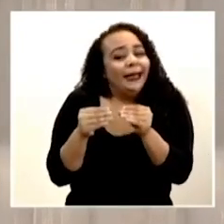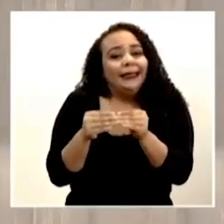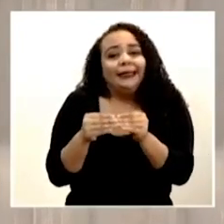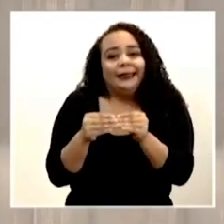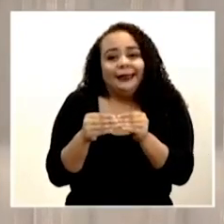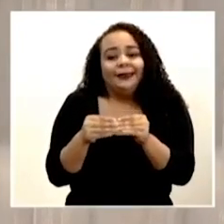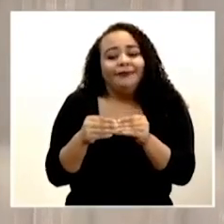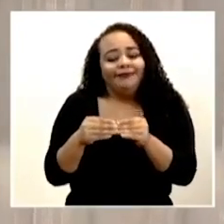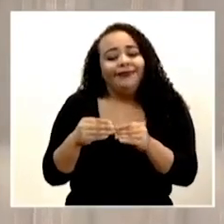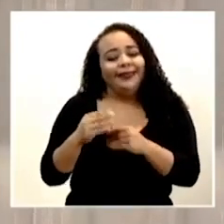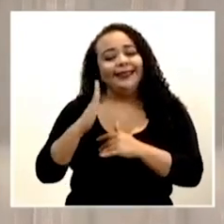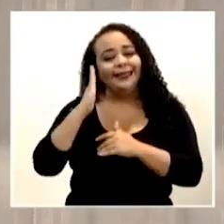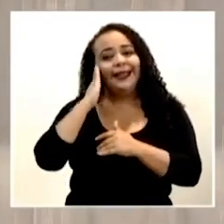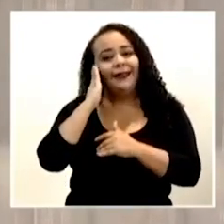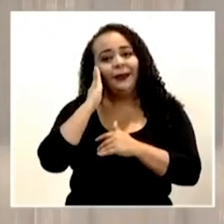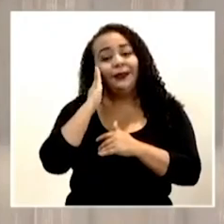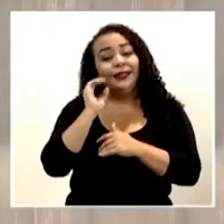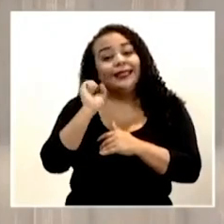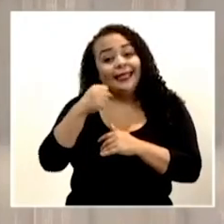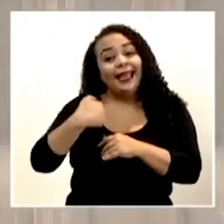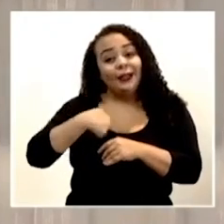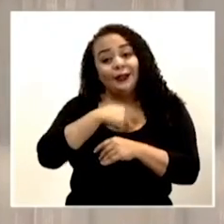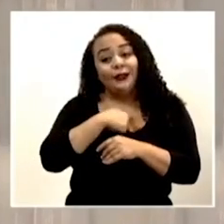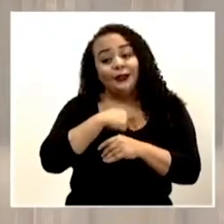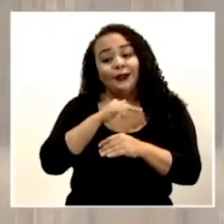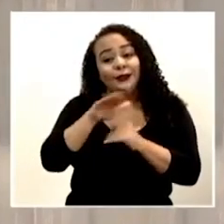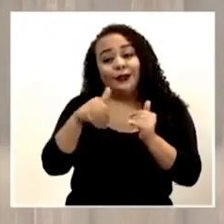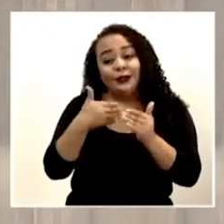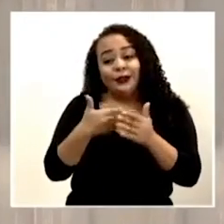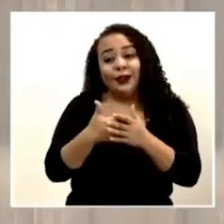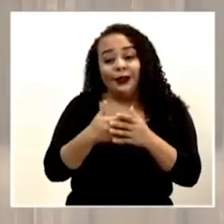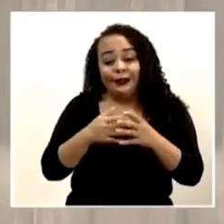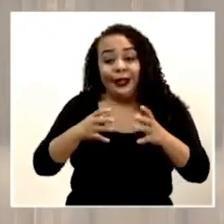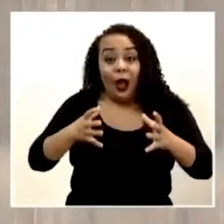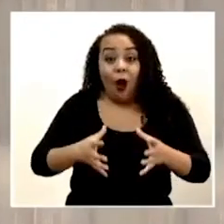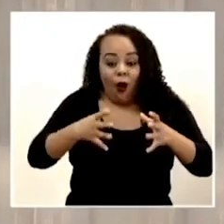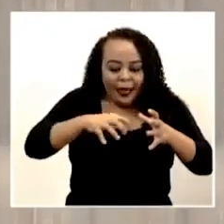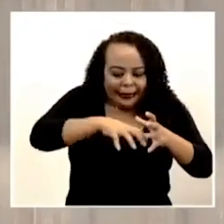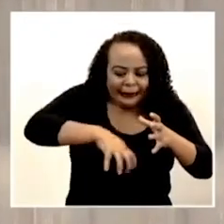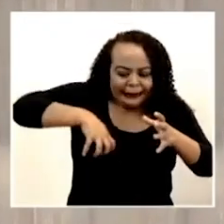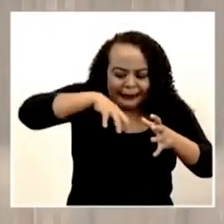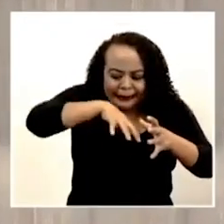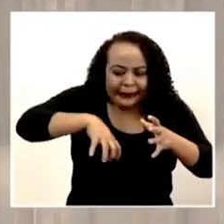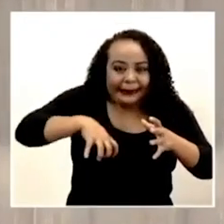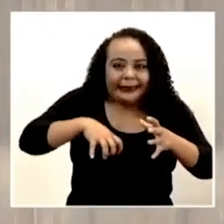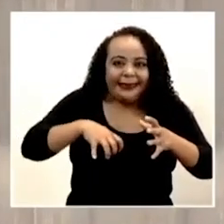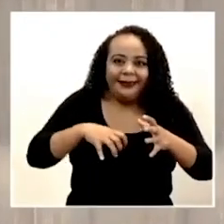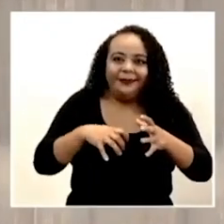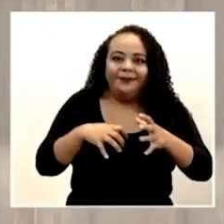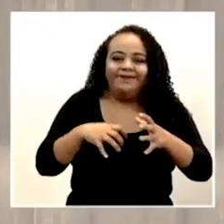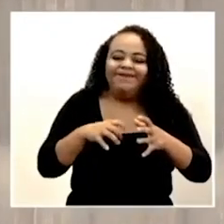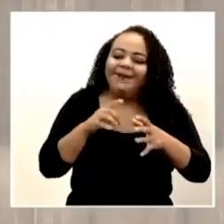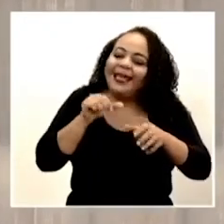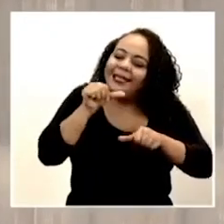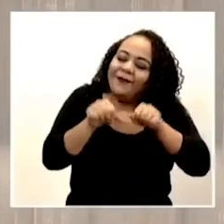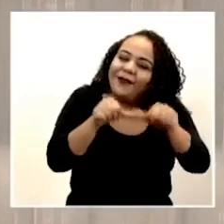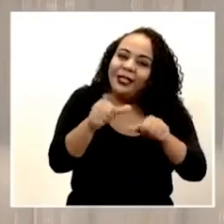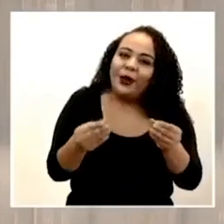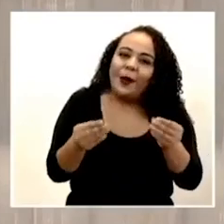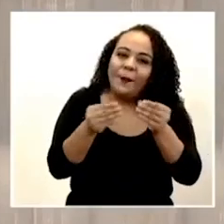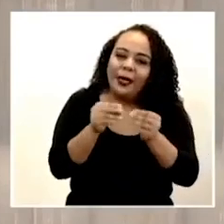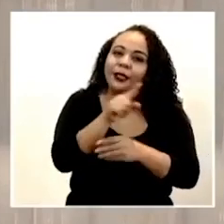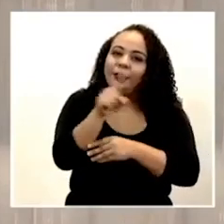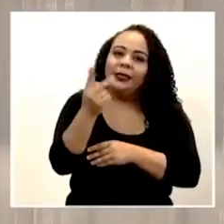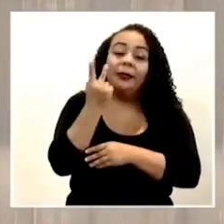Sabemos que sí, que estamos todos y todas raspando la olla, pero un esfuerzo más porque ustedes habrán visto las